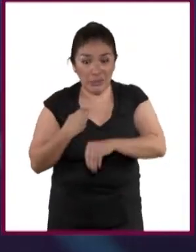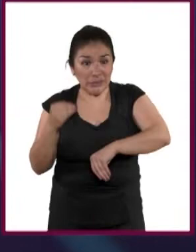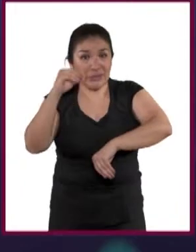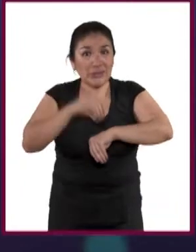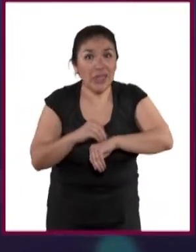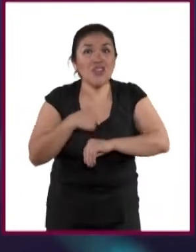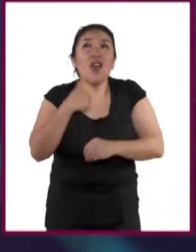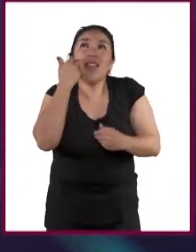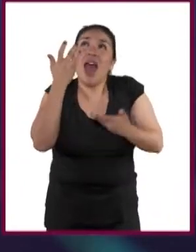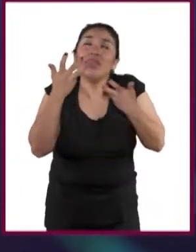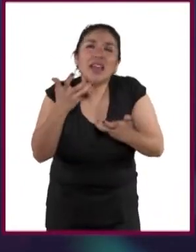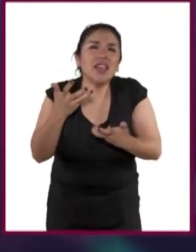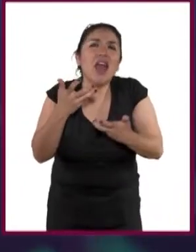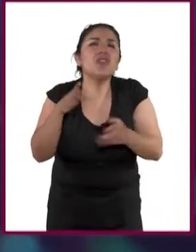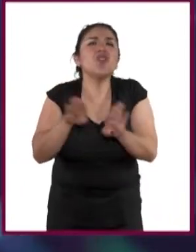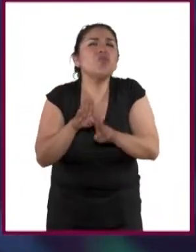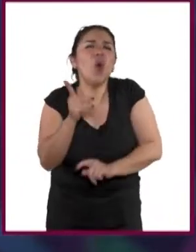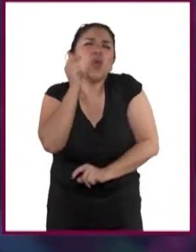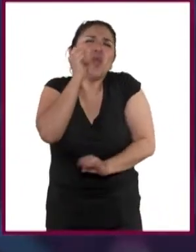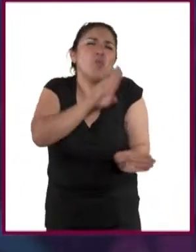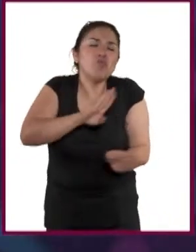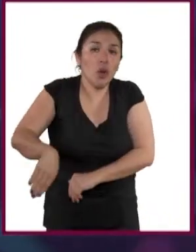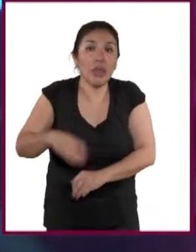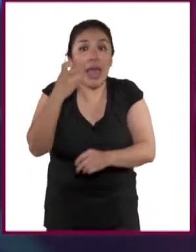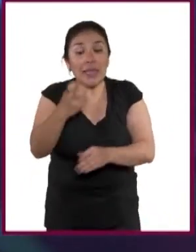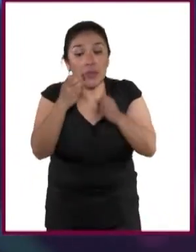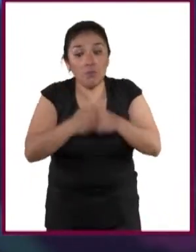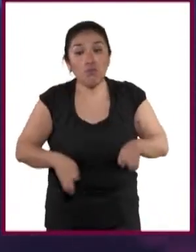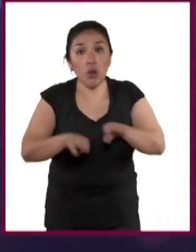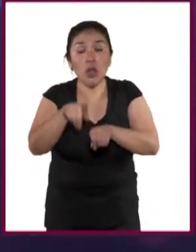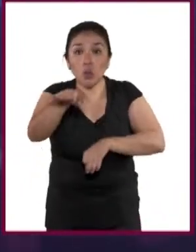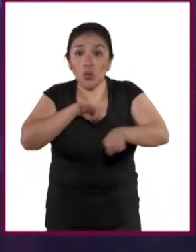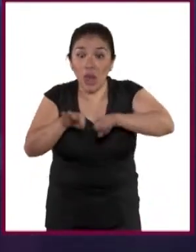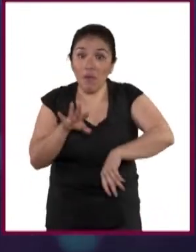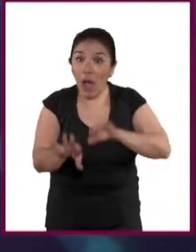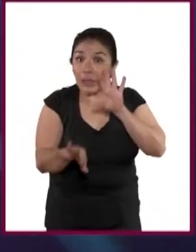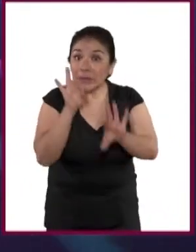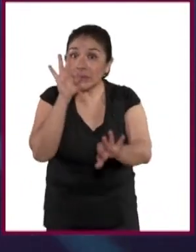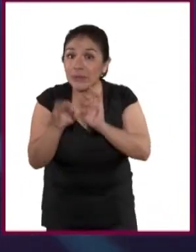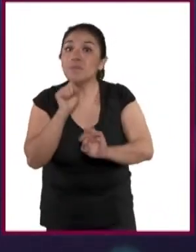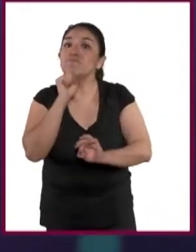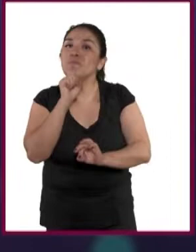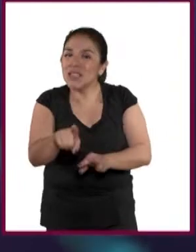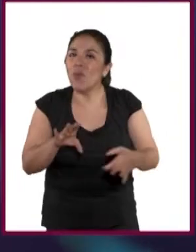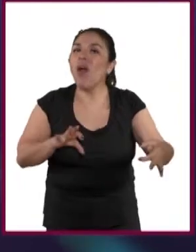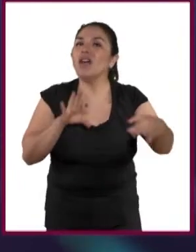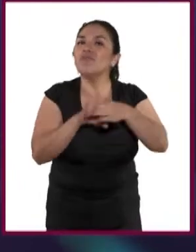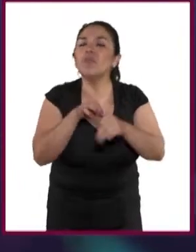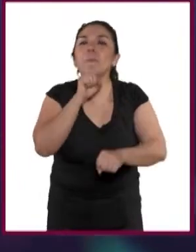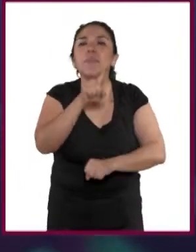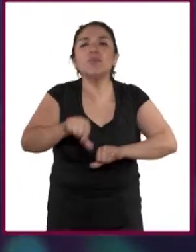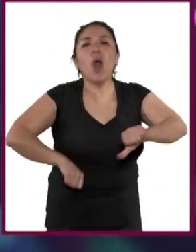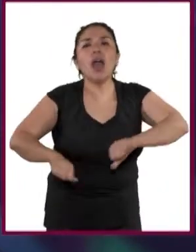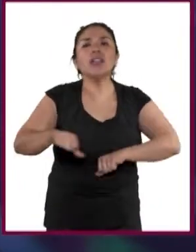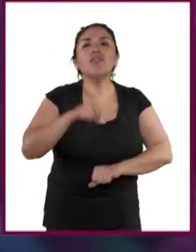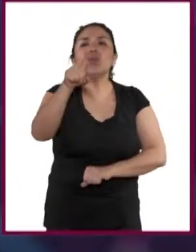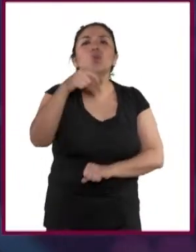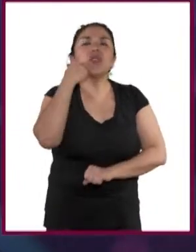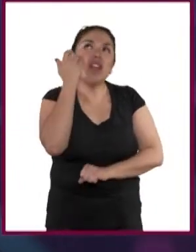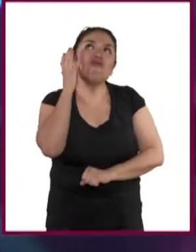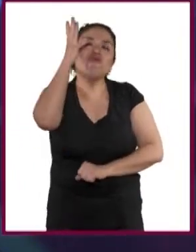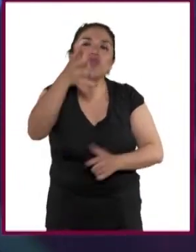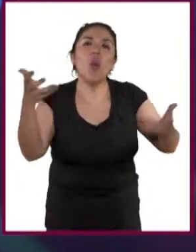desea. Es importante que los trabajos que elijas estén vinculados con la actividad en la que deseas